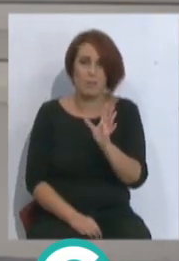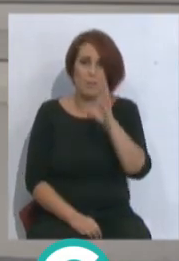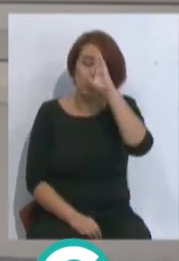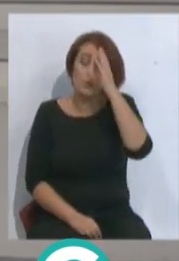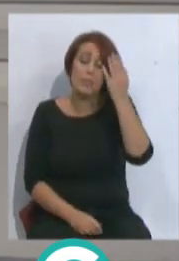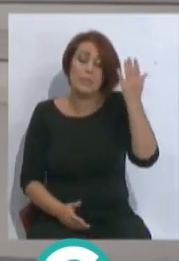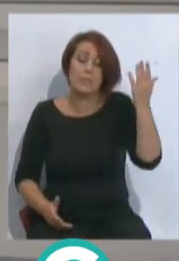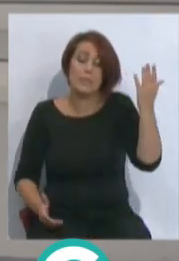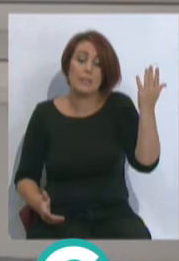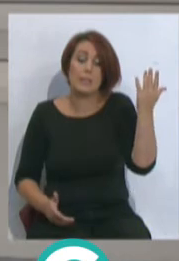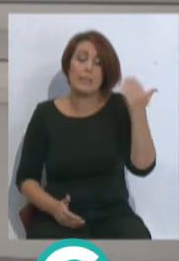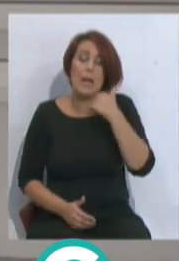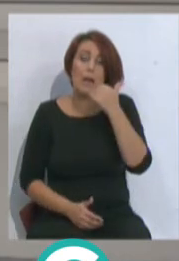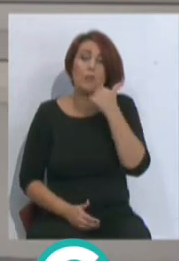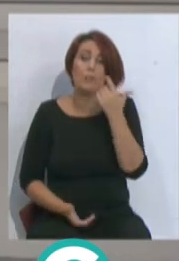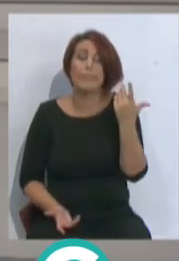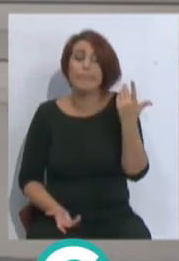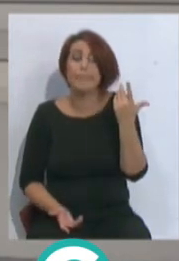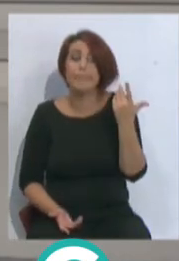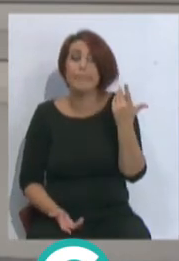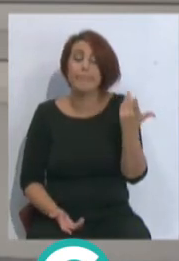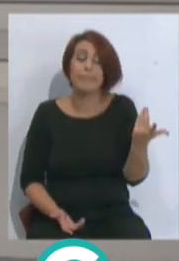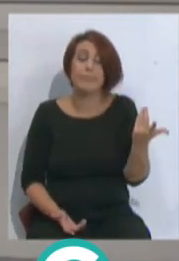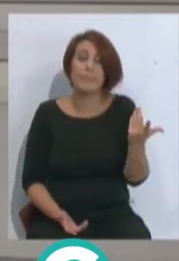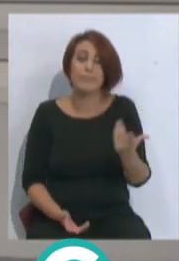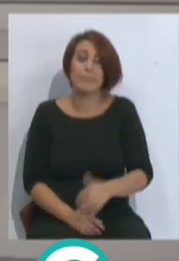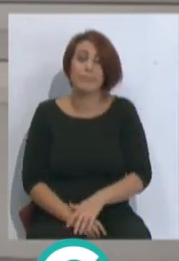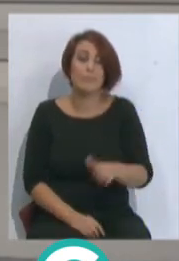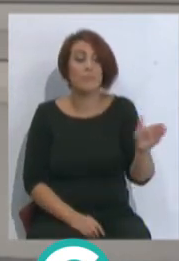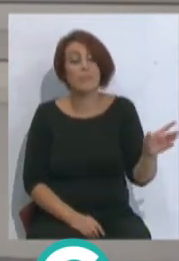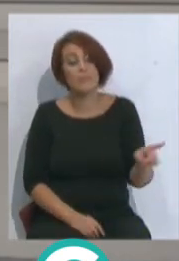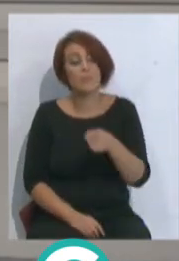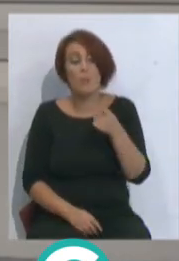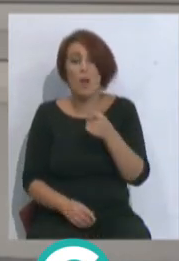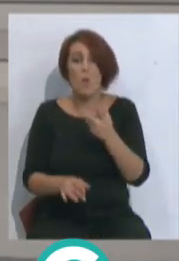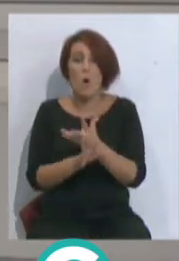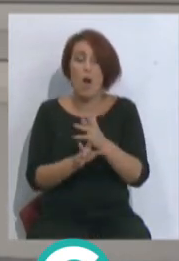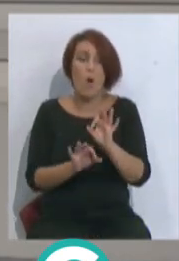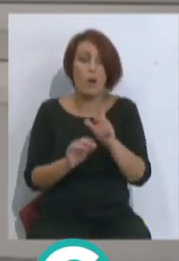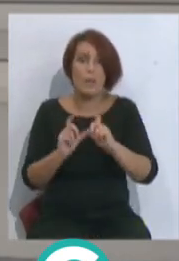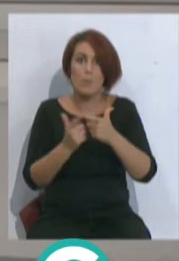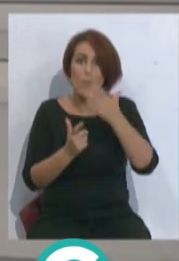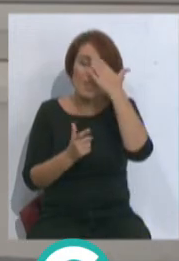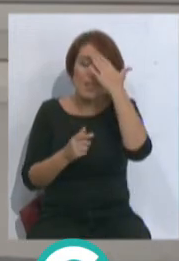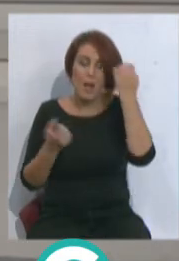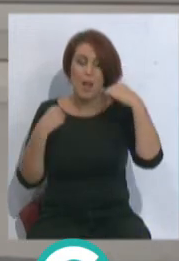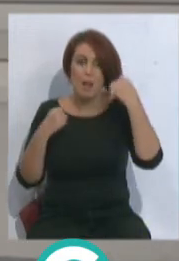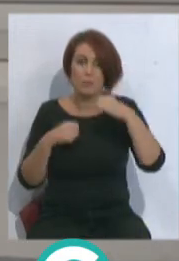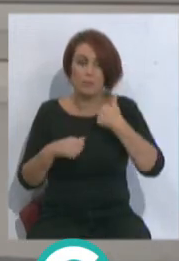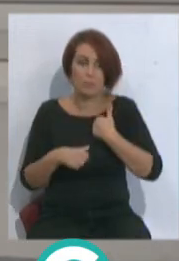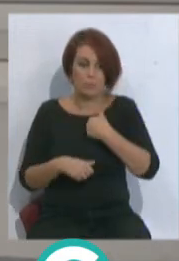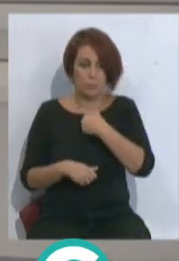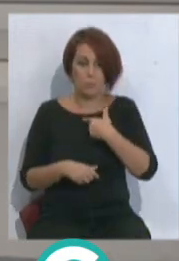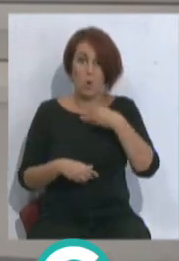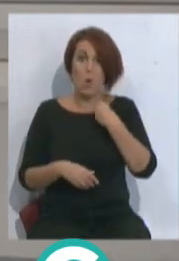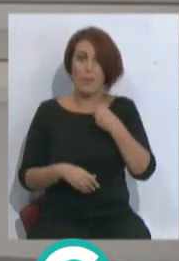si hay un momento en que digan, oye, al campo o a entrenar con la primera plantilla, tú como canterano